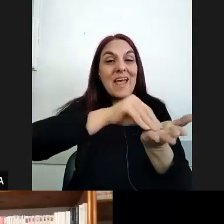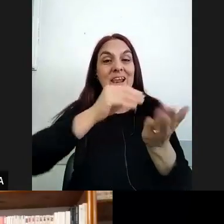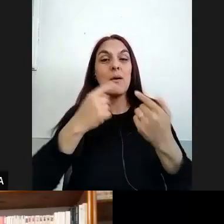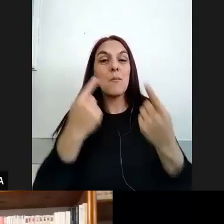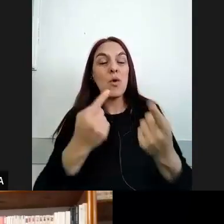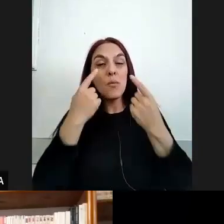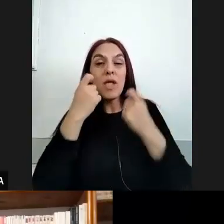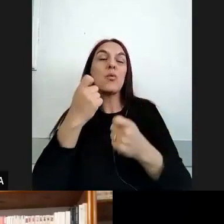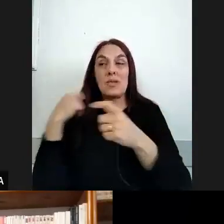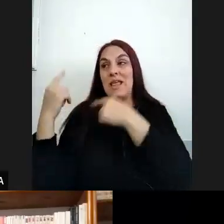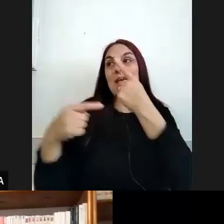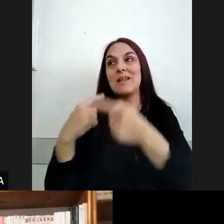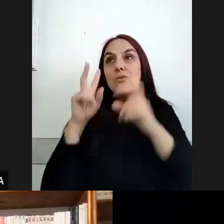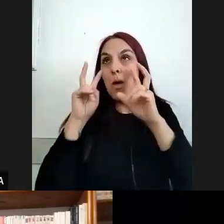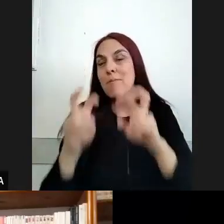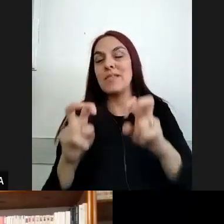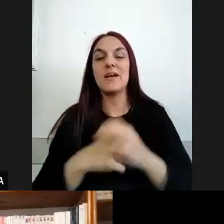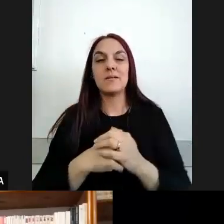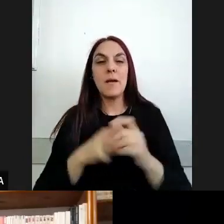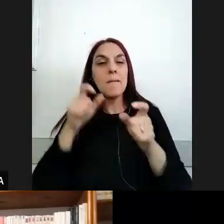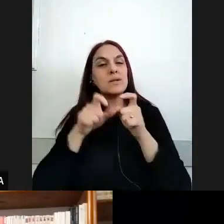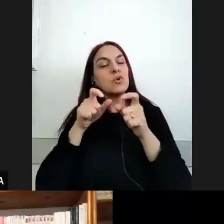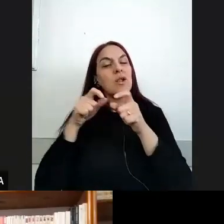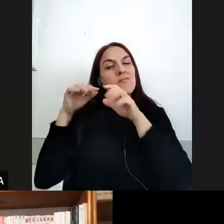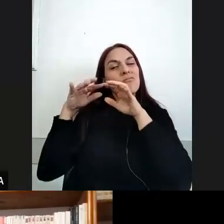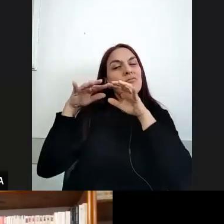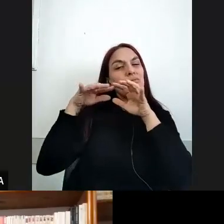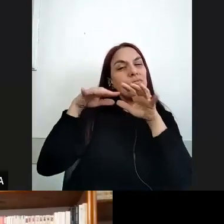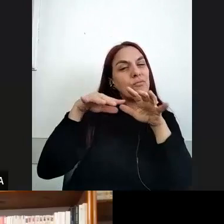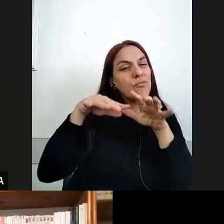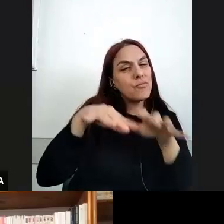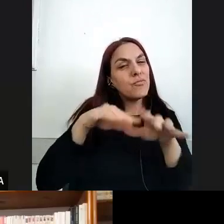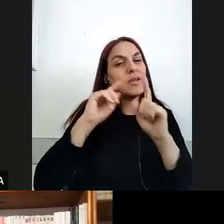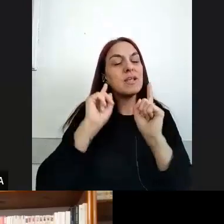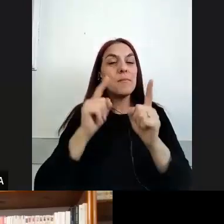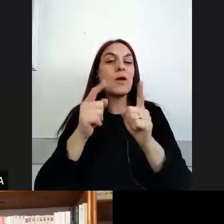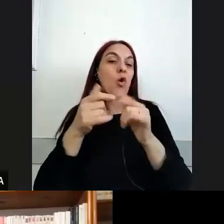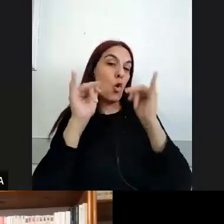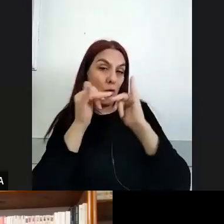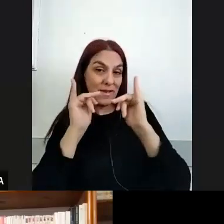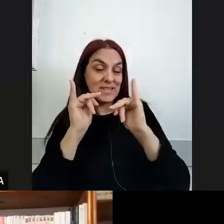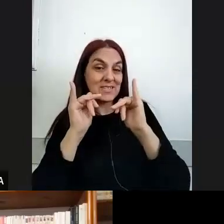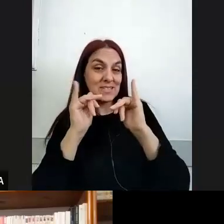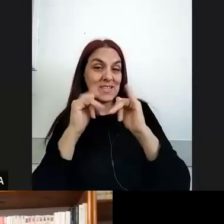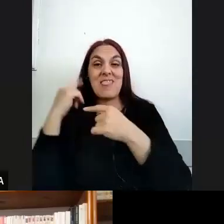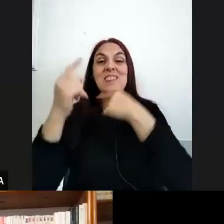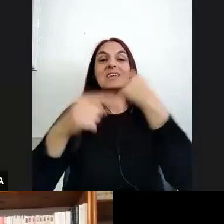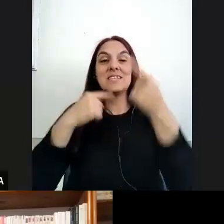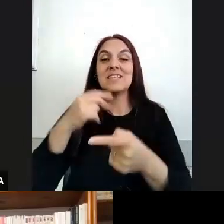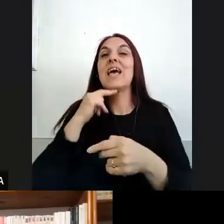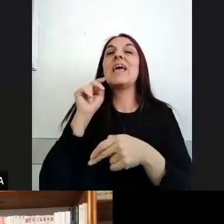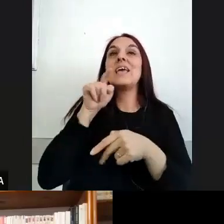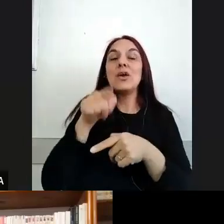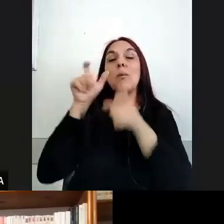generaciones ¿no? la población que se ha desplazado pero además la población las generaciones jóvenes los descendientes los hijos de esa